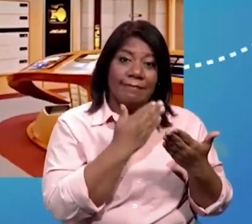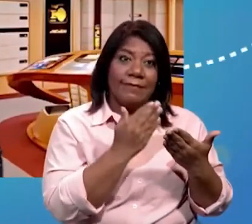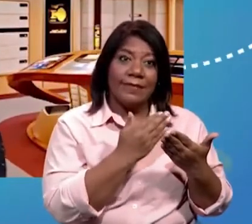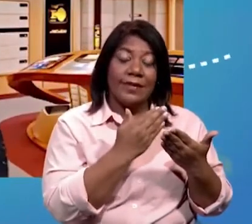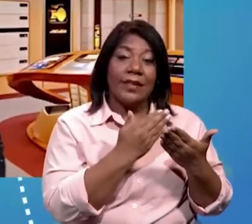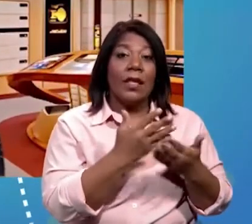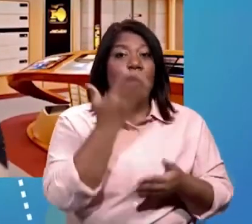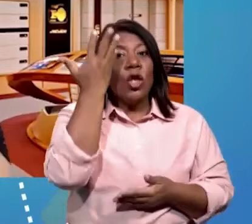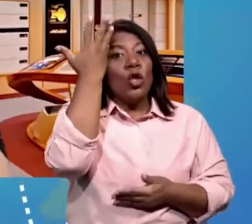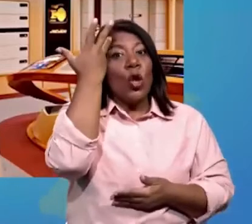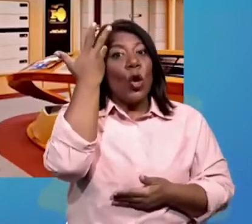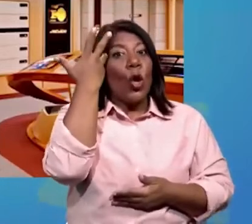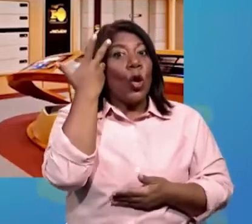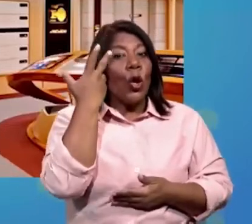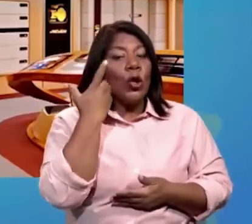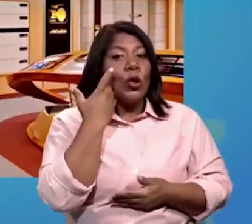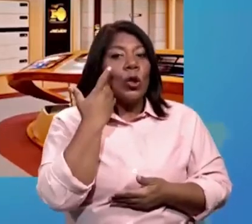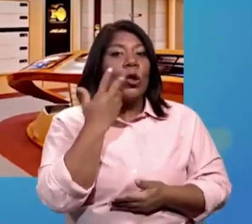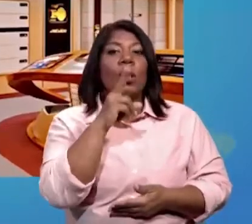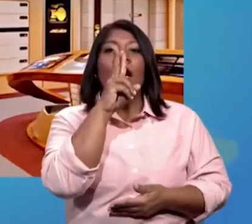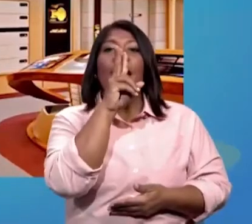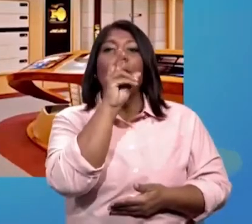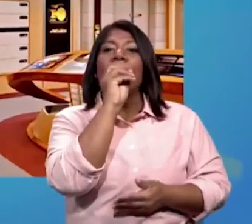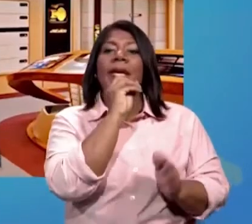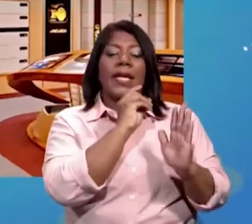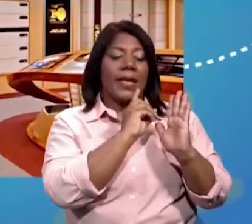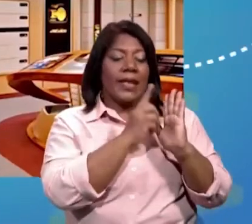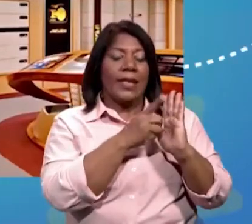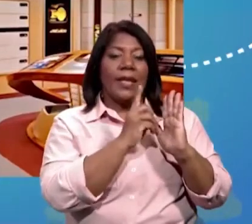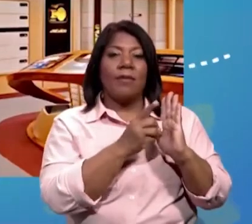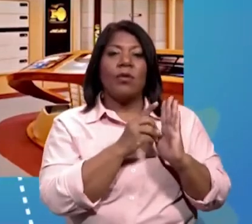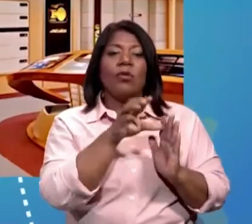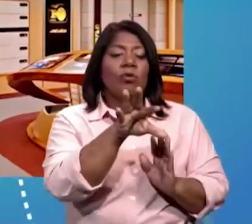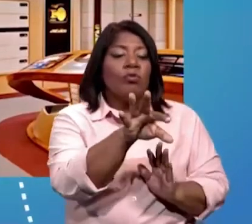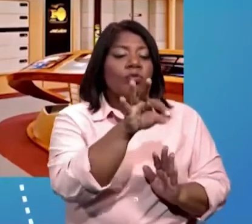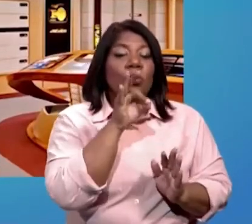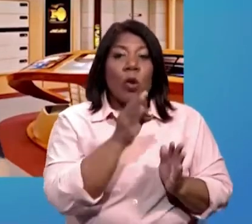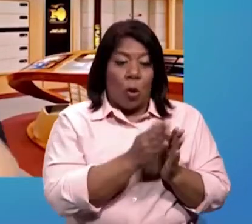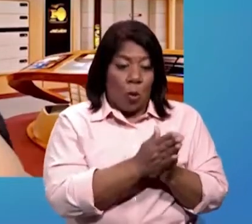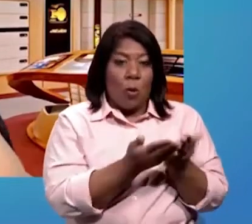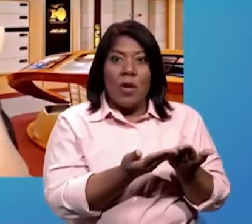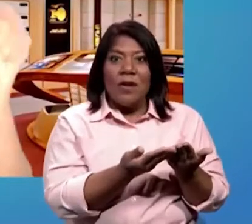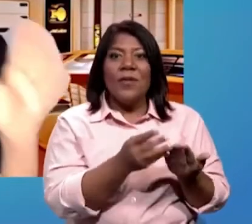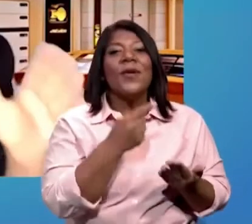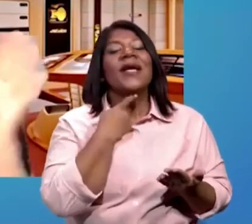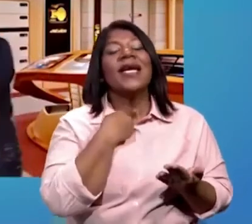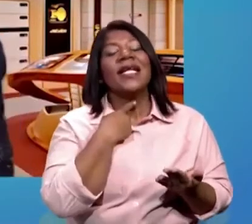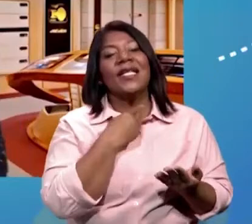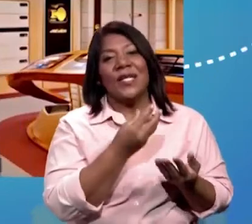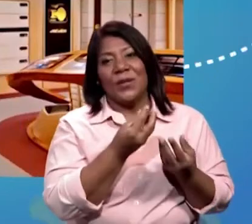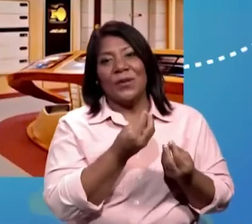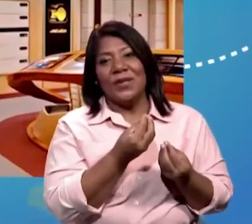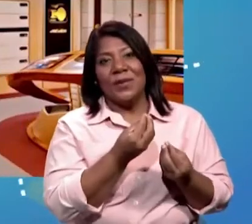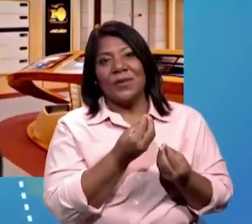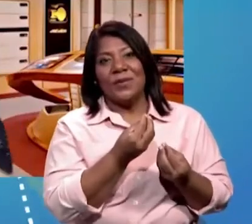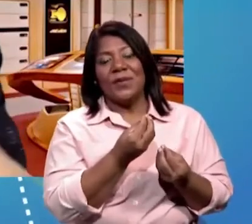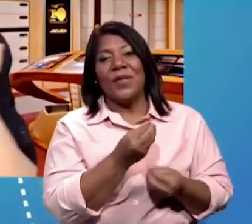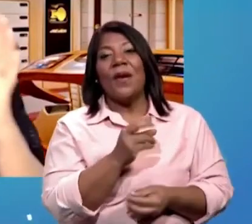lean todos los días por 20 minutos su libro favorito. 21 días.